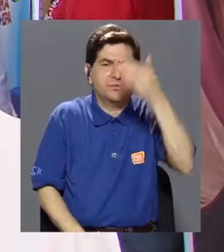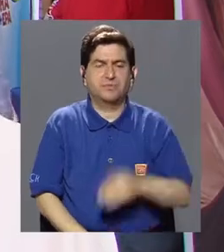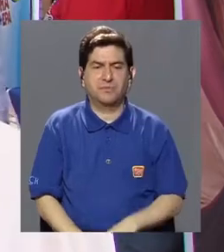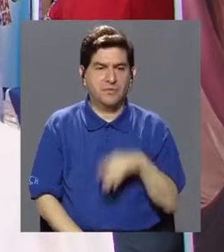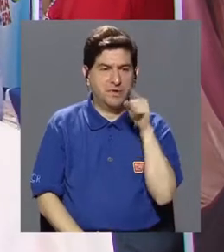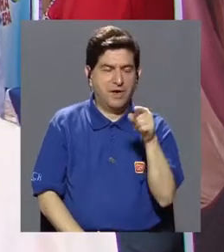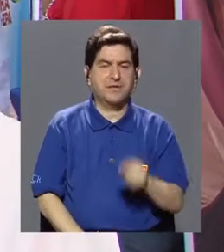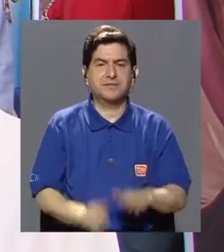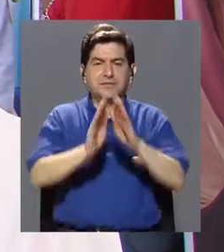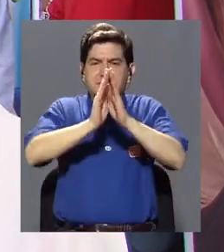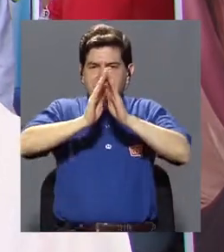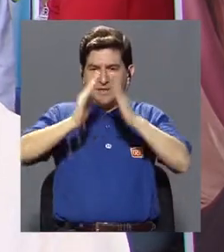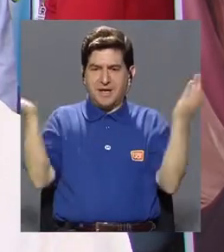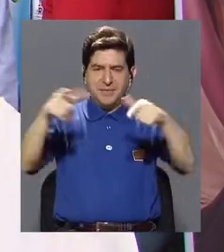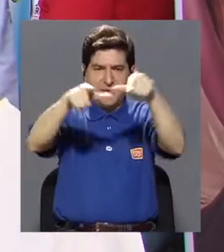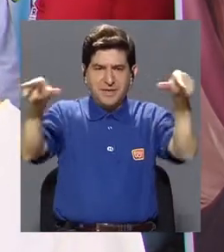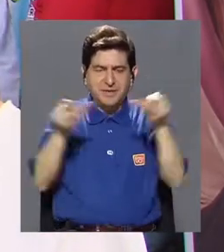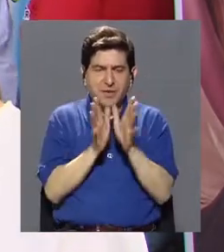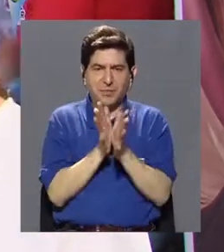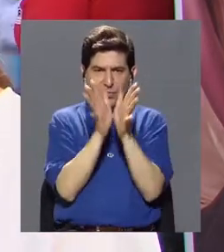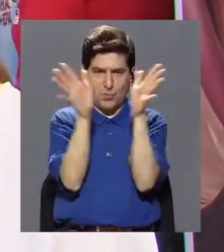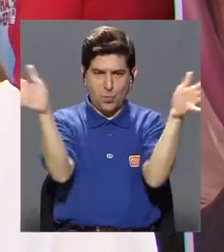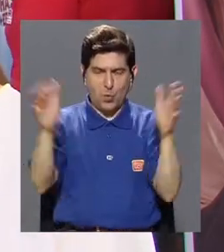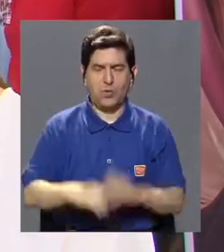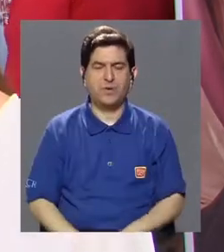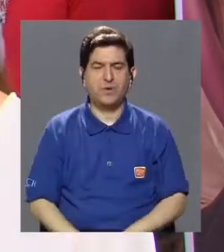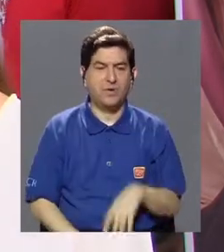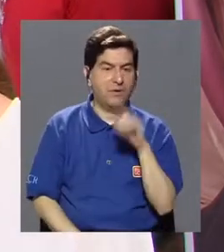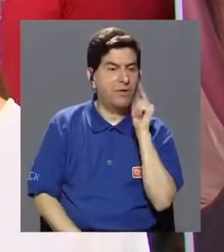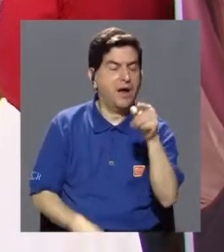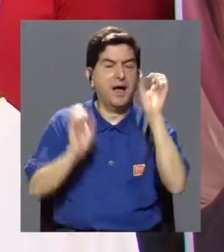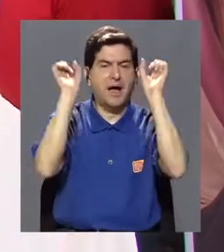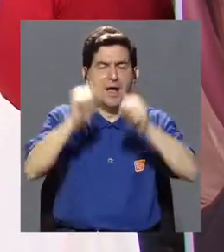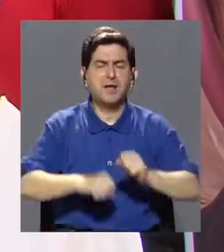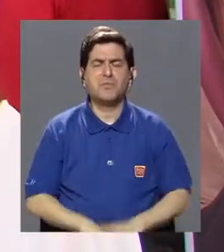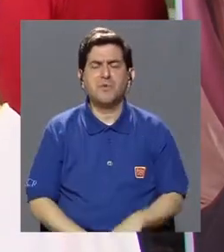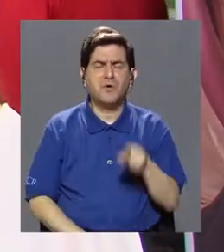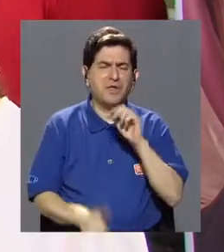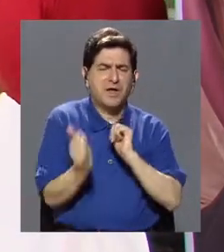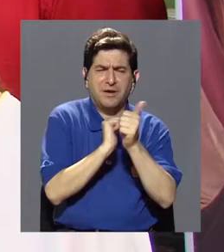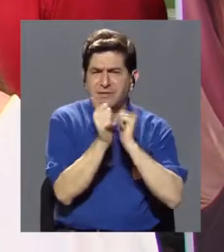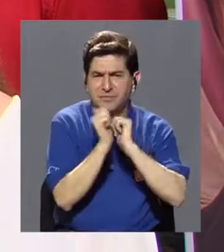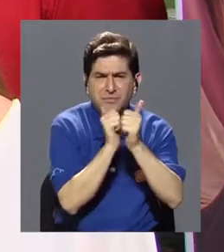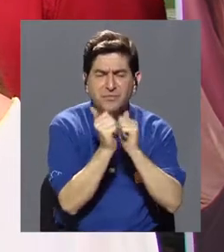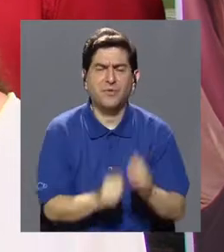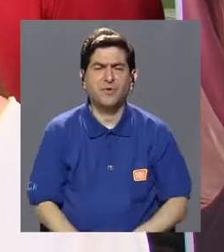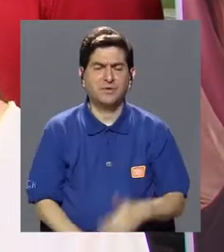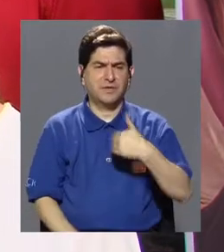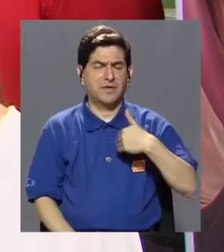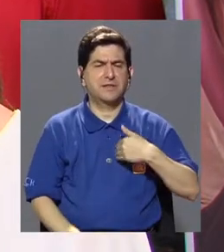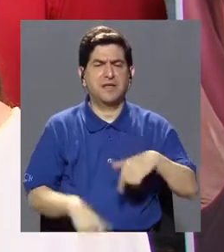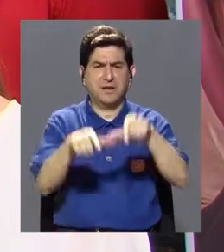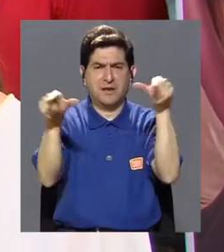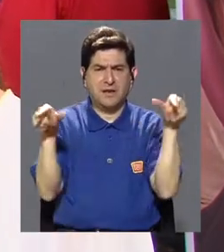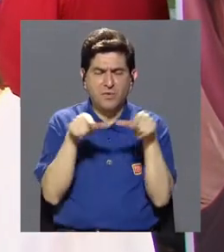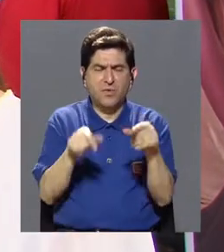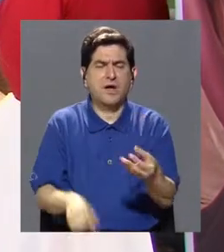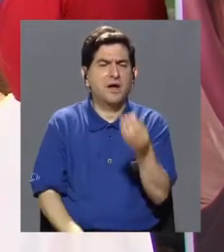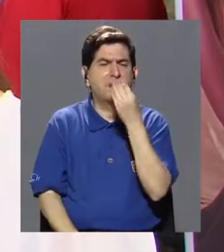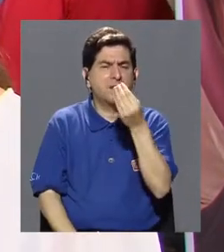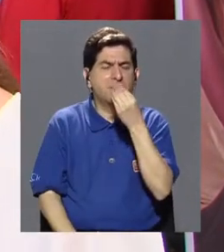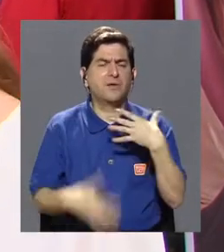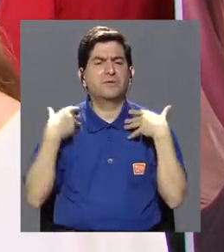Humo es abrir los lugares públicos para que ahí se pueda hacer ejercicio, se pueda tener puestos con comida